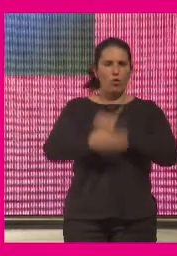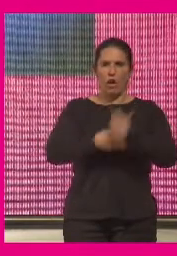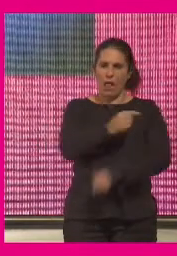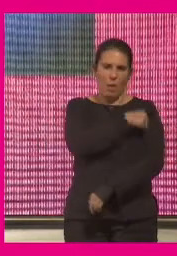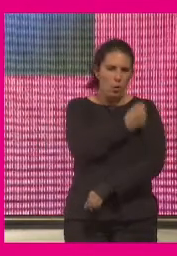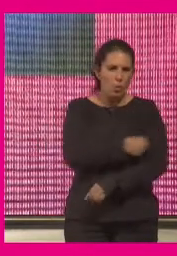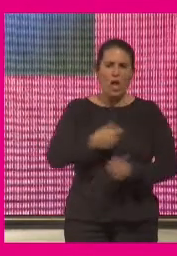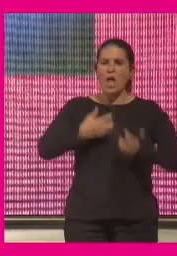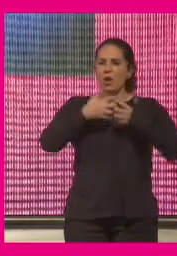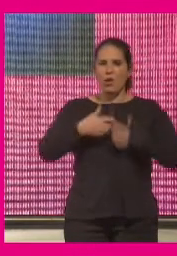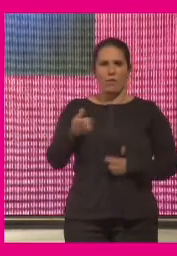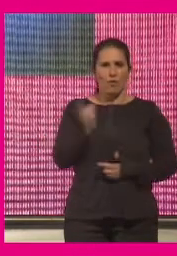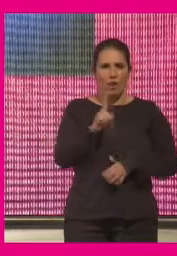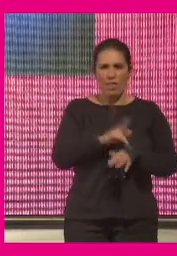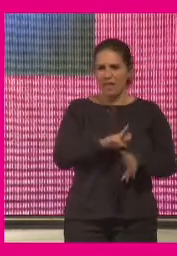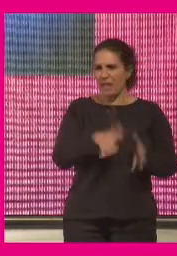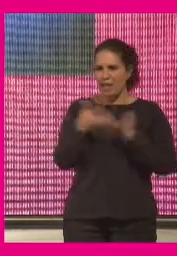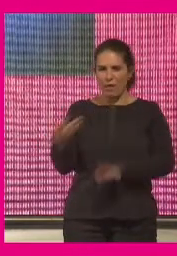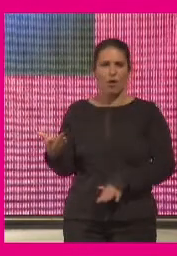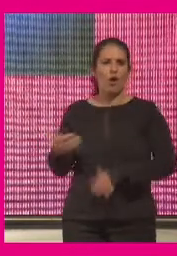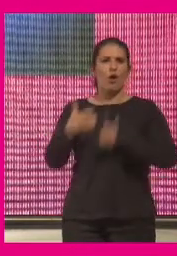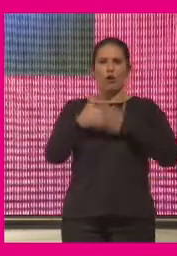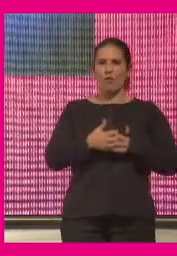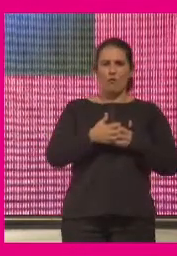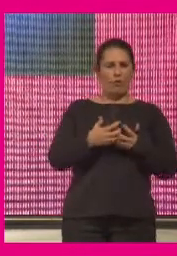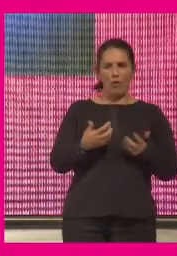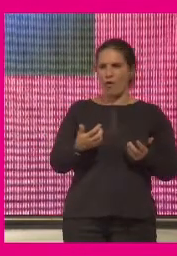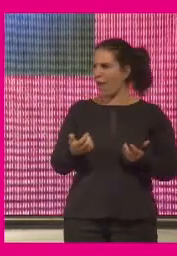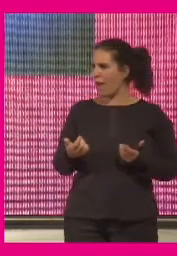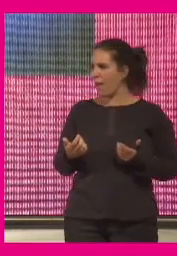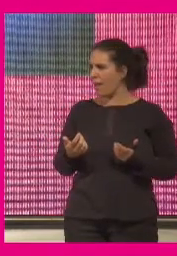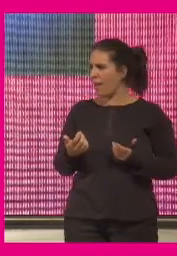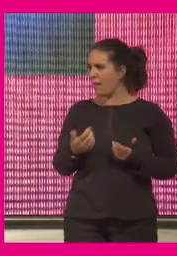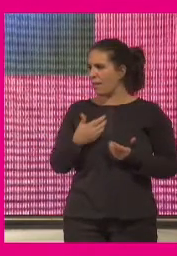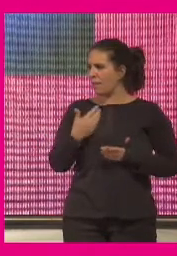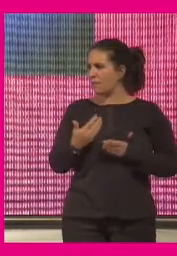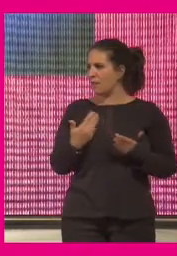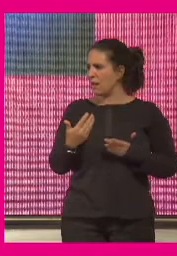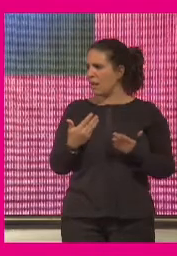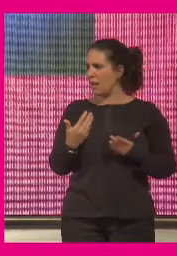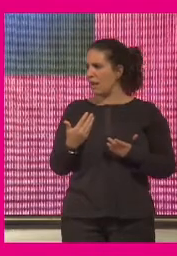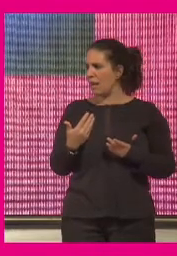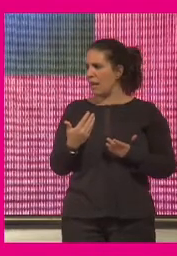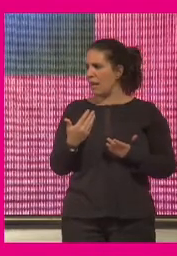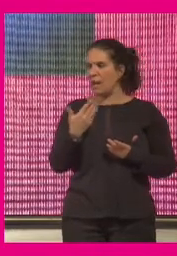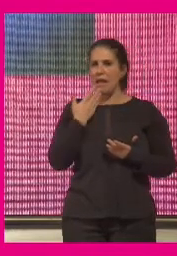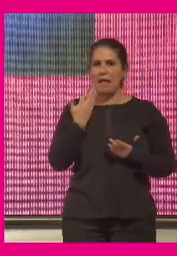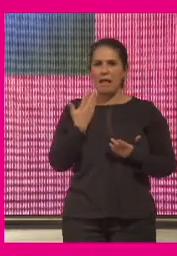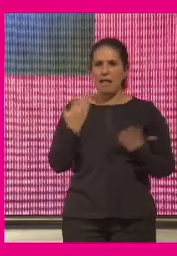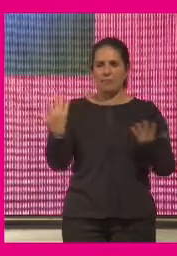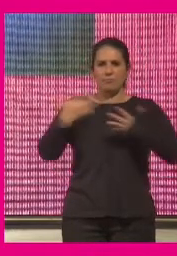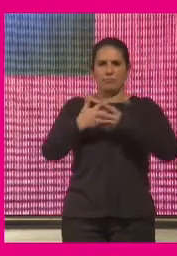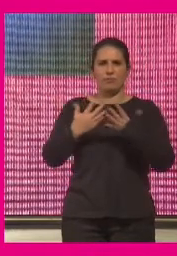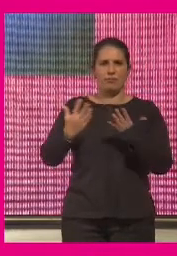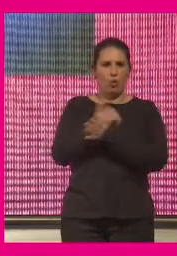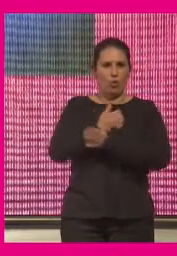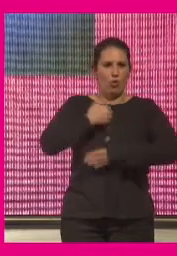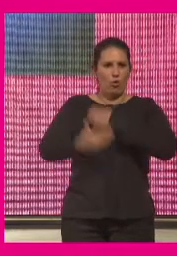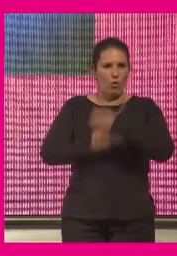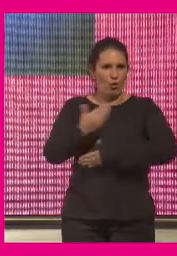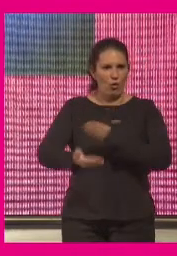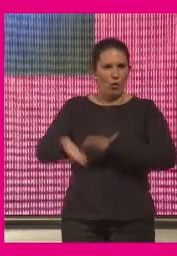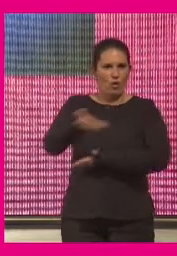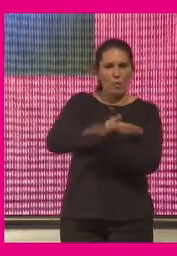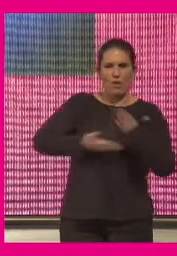vacuna no funciona la digitalización no funciona la recuperación de los ecosistemas no funciona